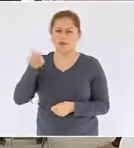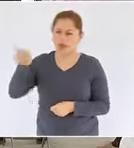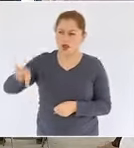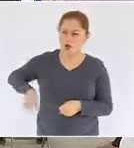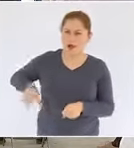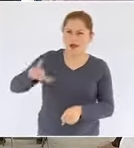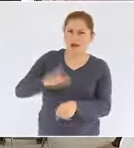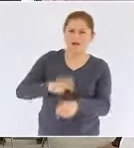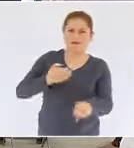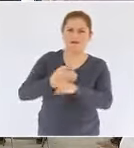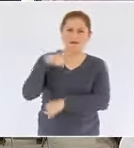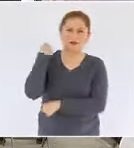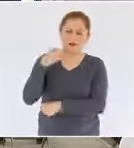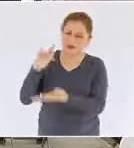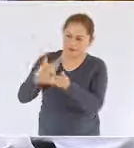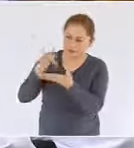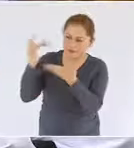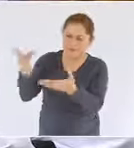Muchas gracias Adán.